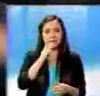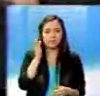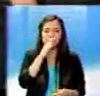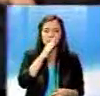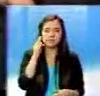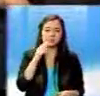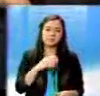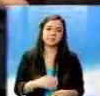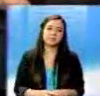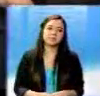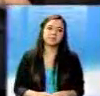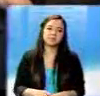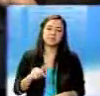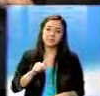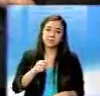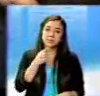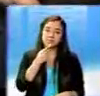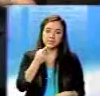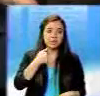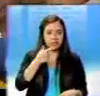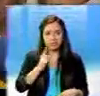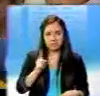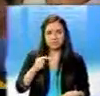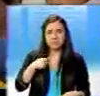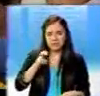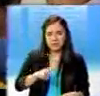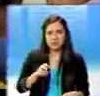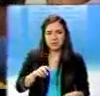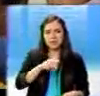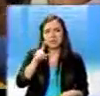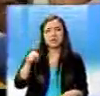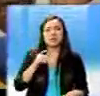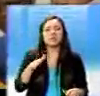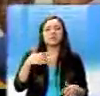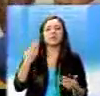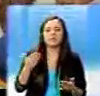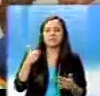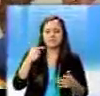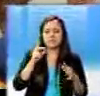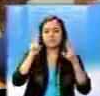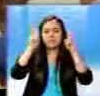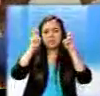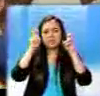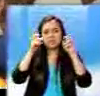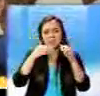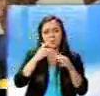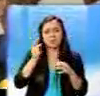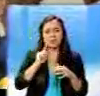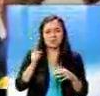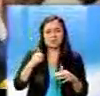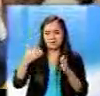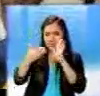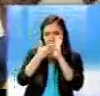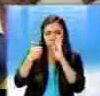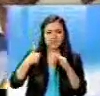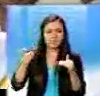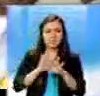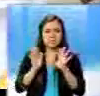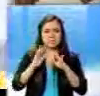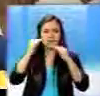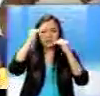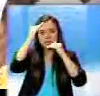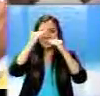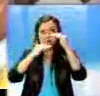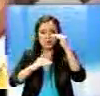Y demostró que sigue siendo el mismo de siempre. Mire, ese es un tema de un nivel que no va dentro de estos niveles.